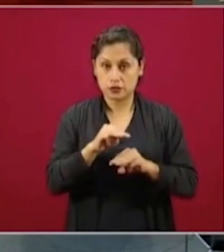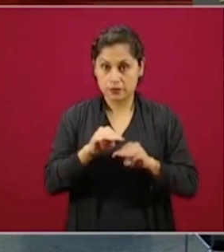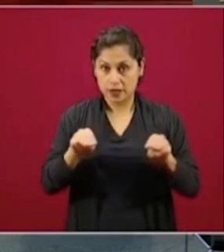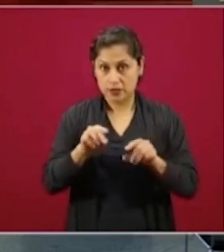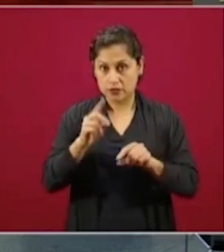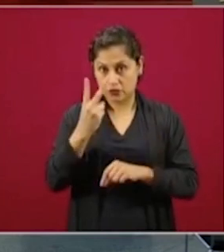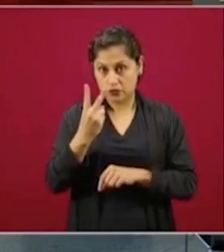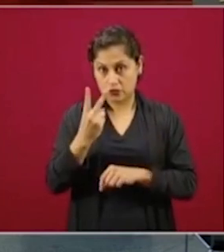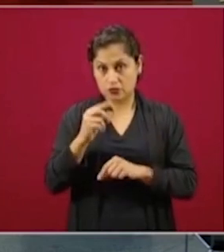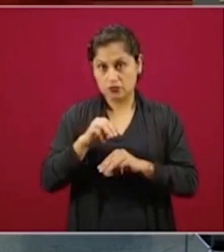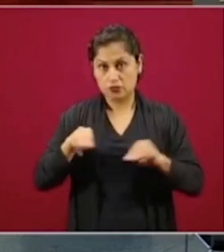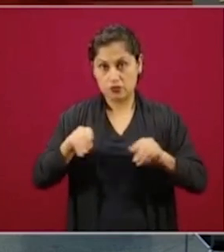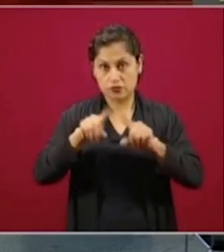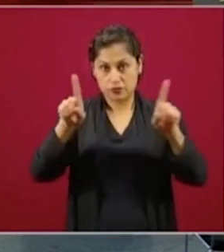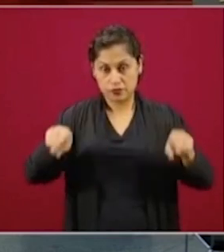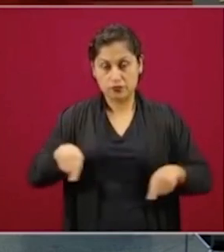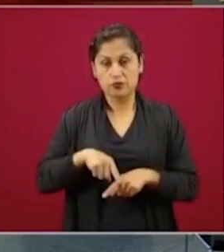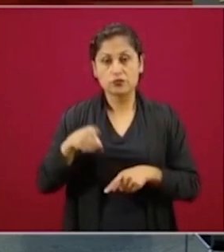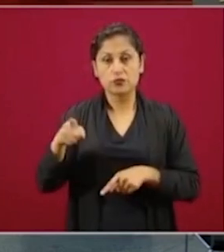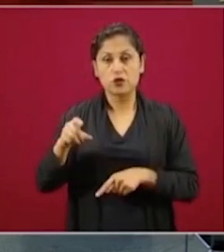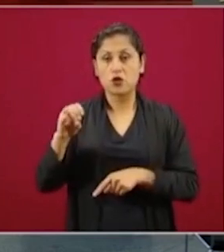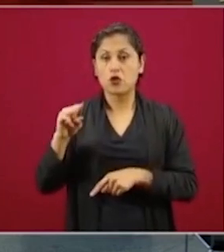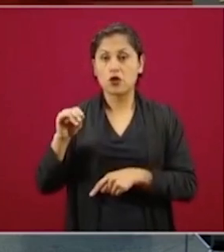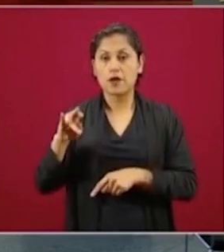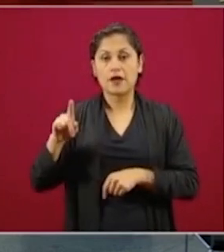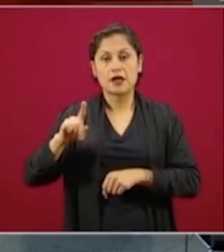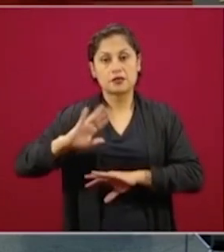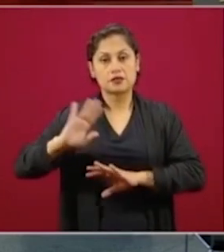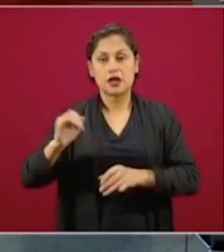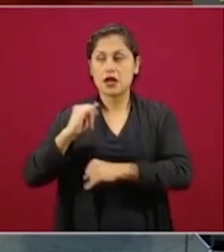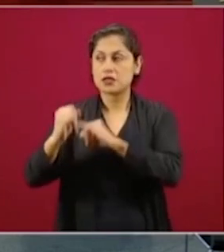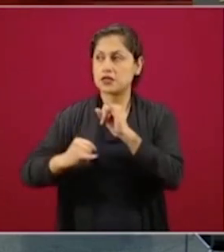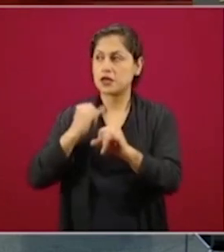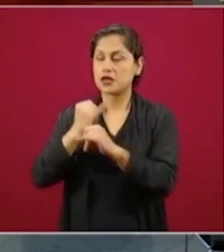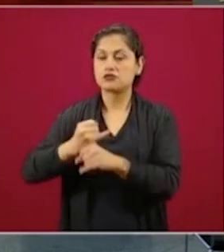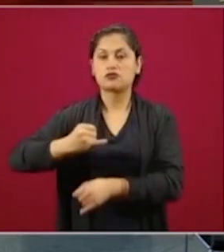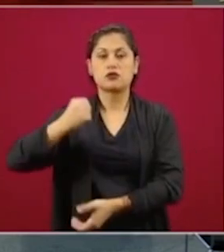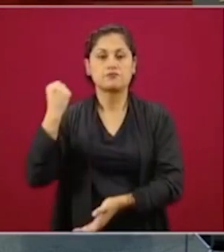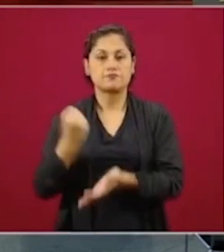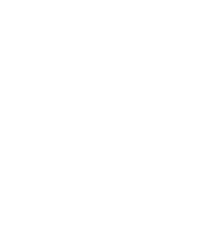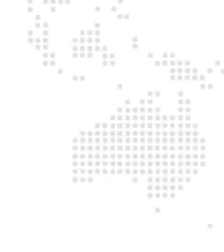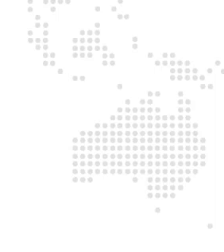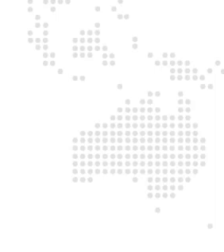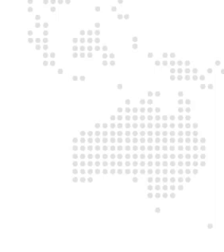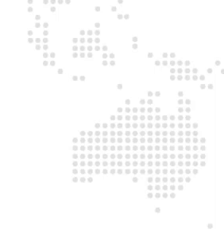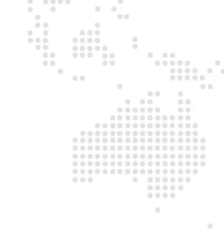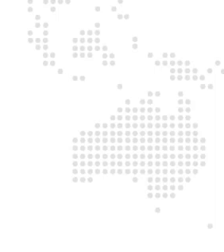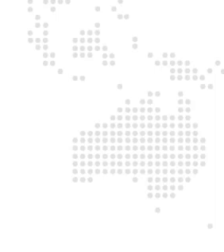por organismos internacionales y nos ha dado resultados ya en varias ciudades del país.